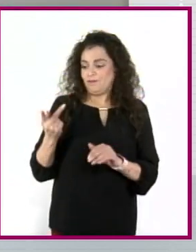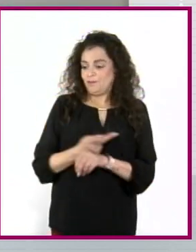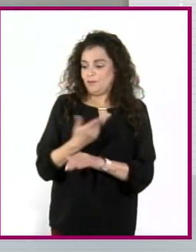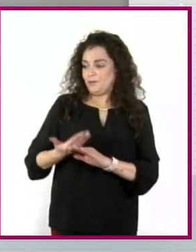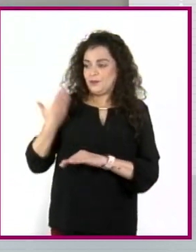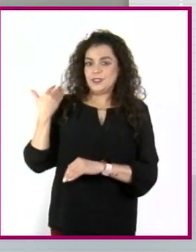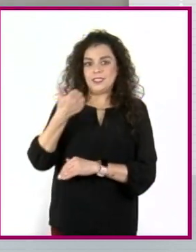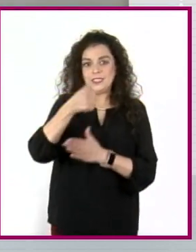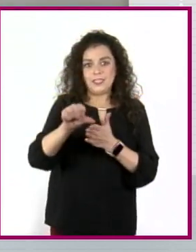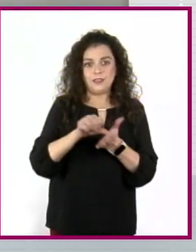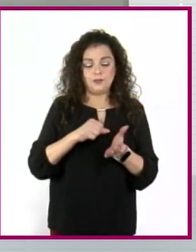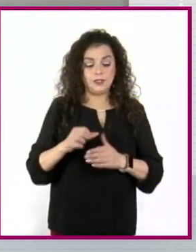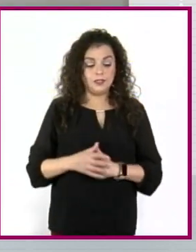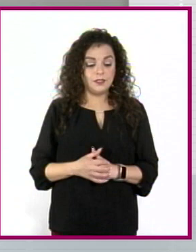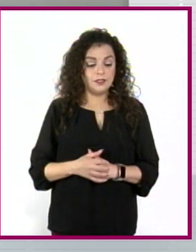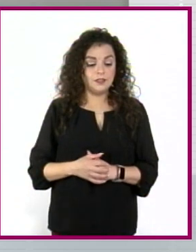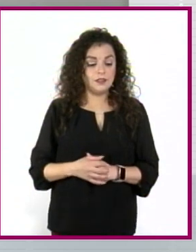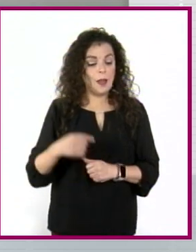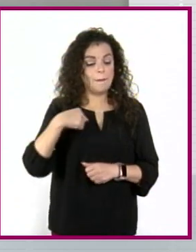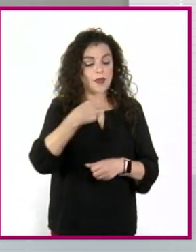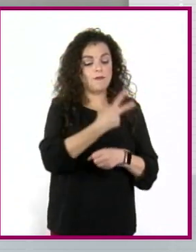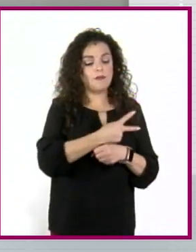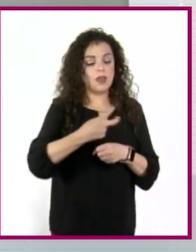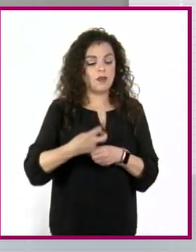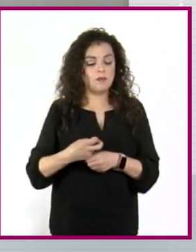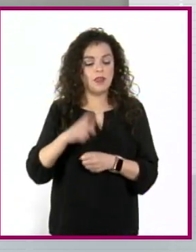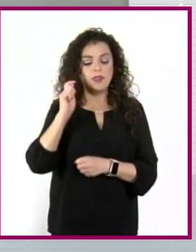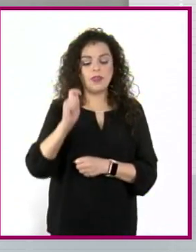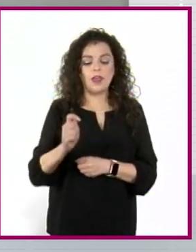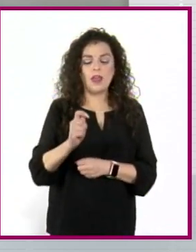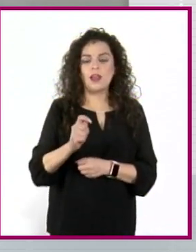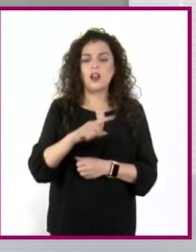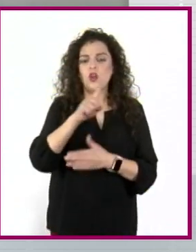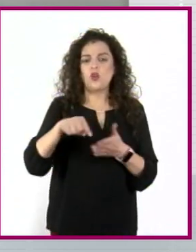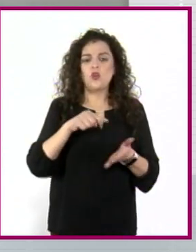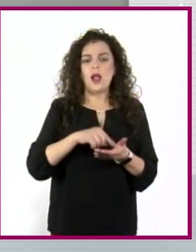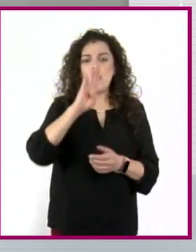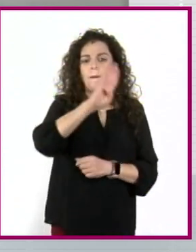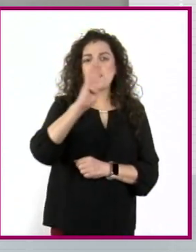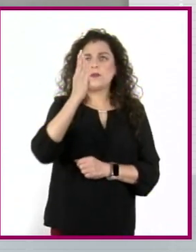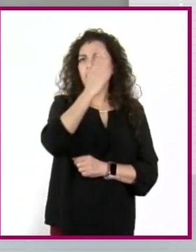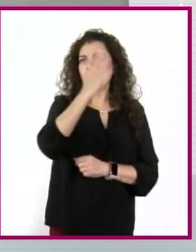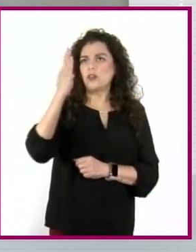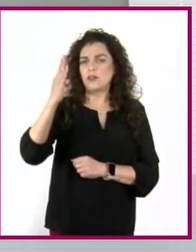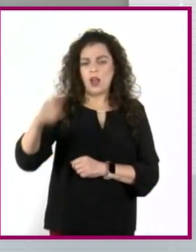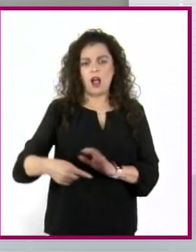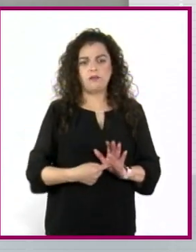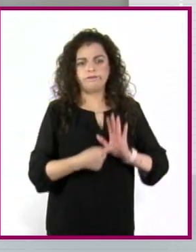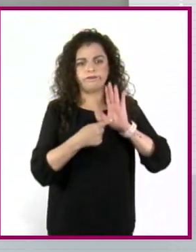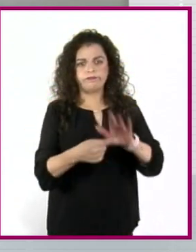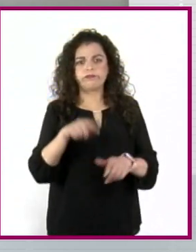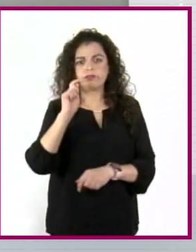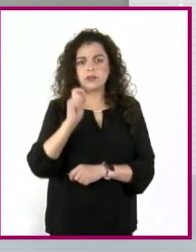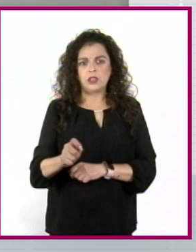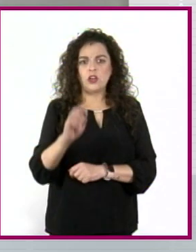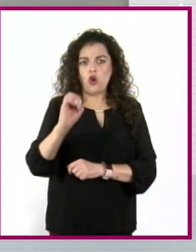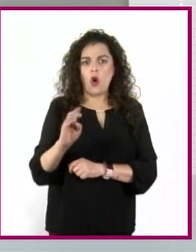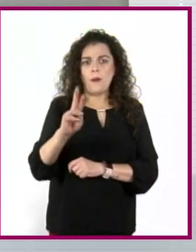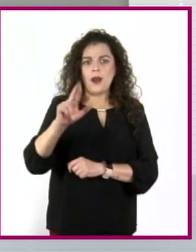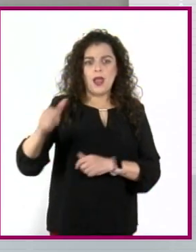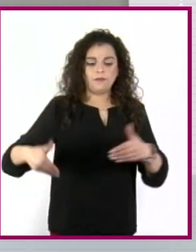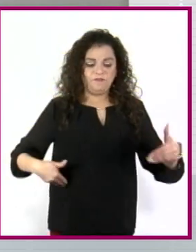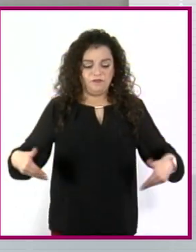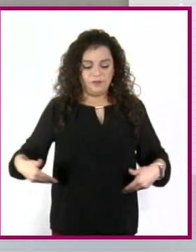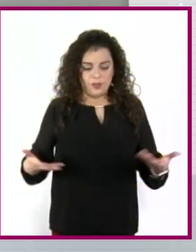Ah, me invitan a un evento de presentar una obra. ¿Cómo lo resuelvo?